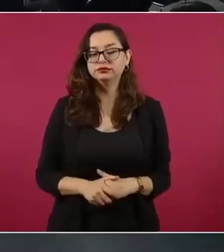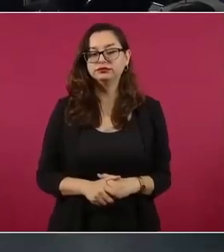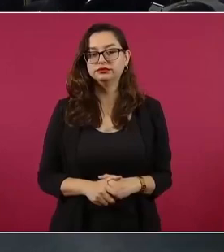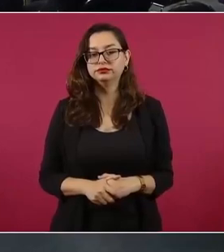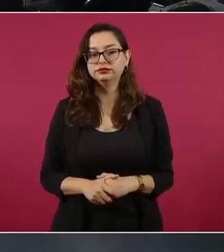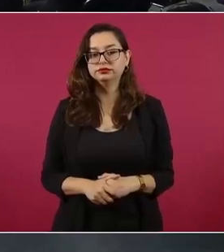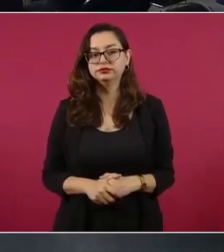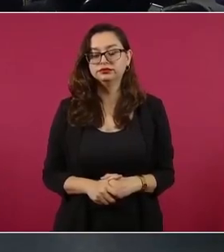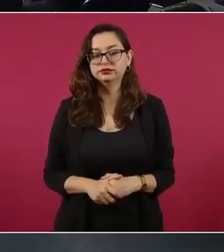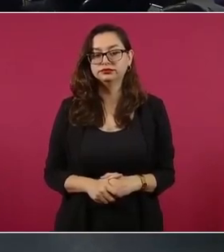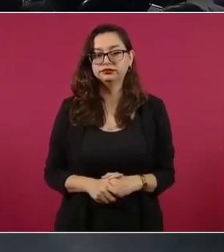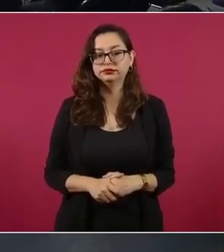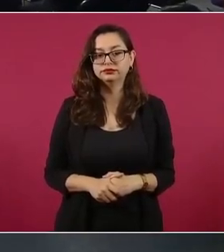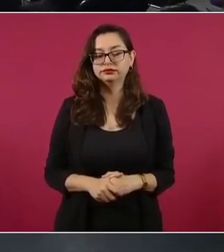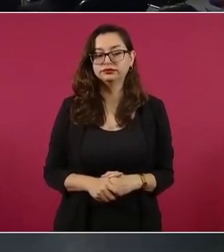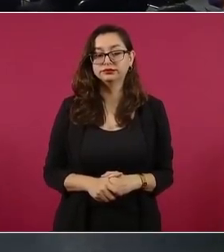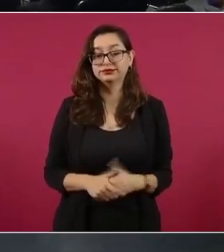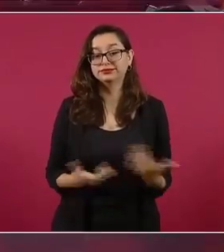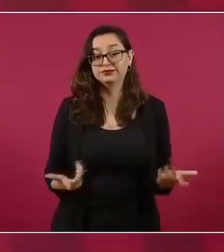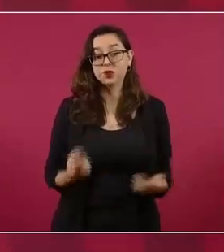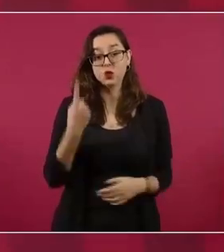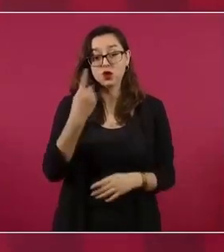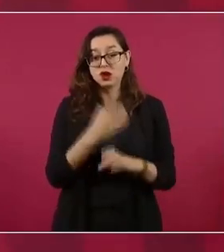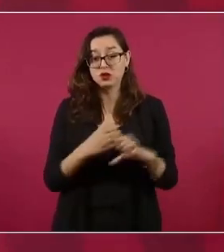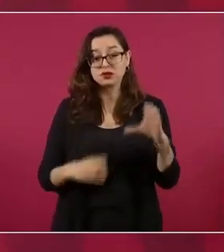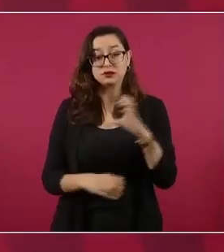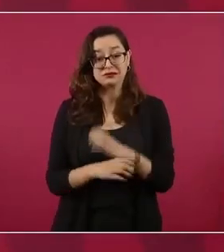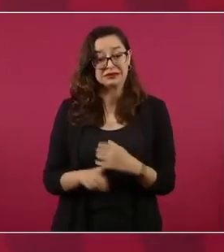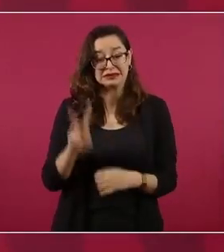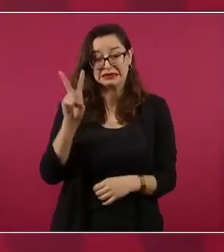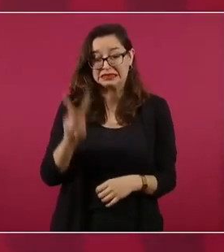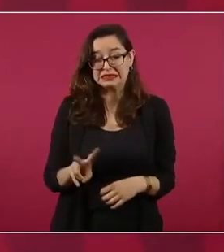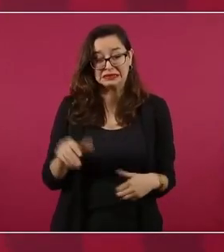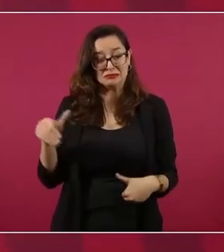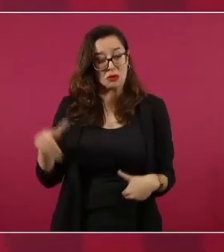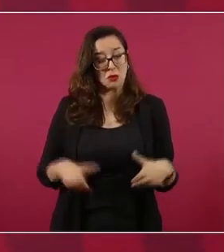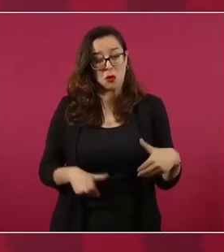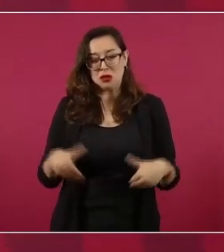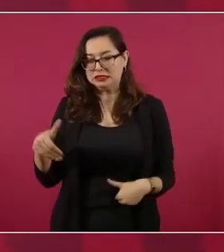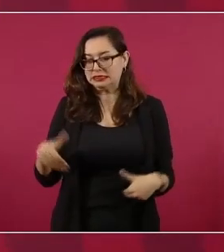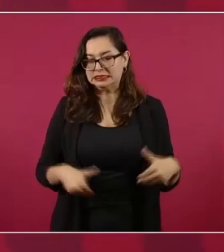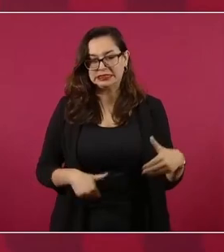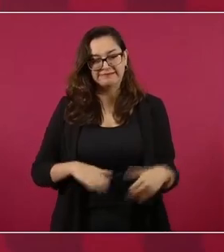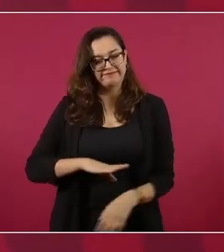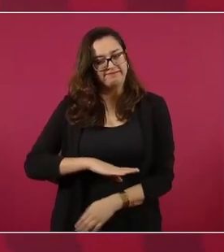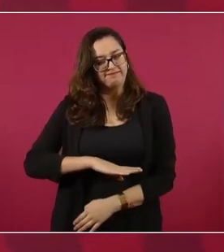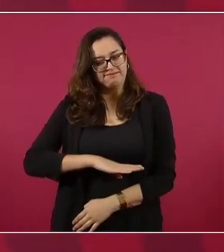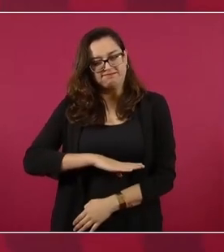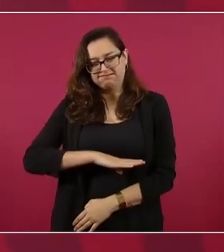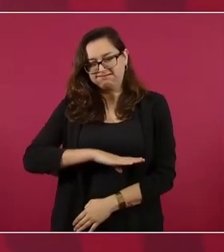lo que me irrita,